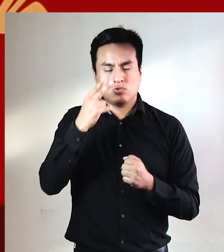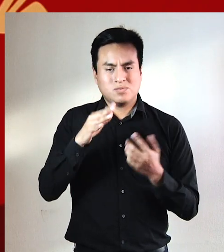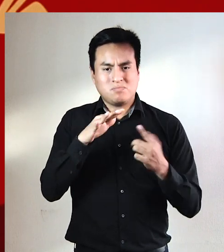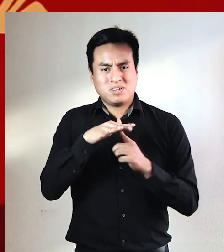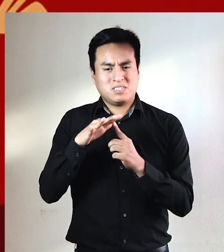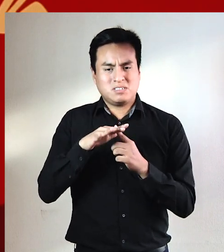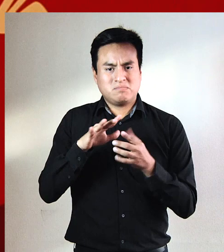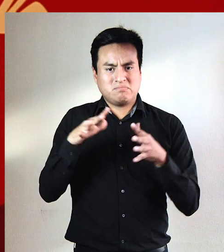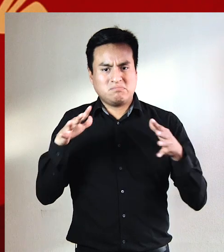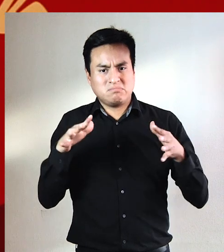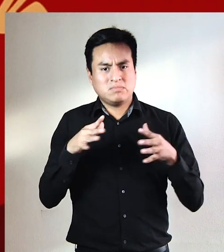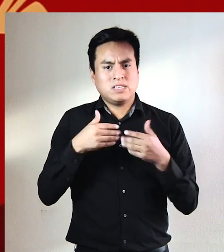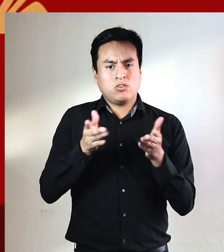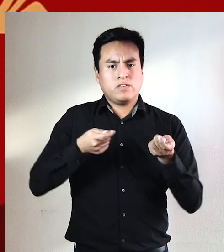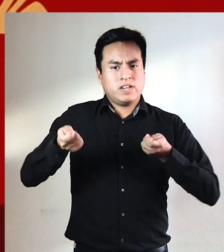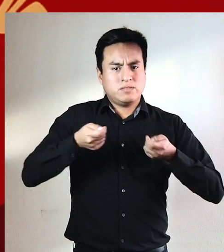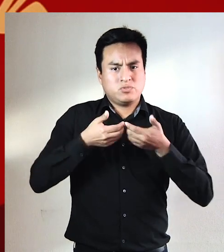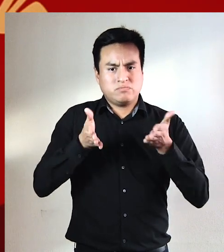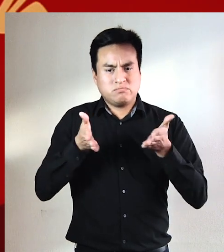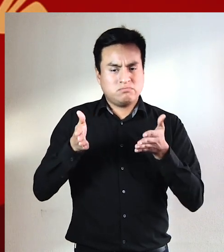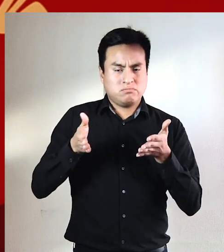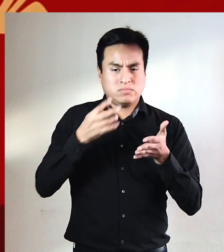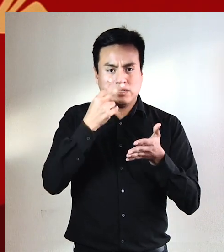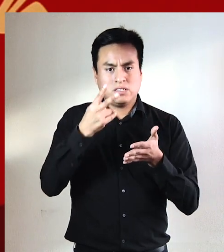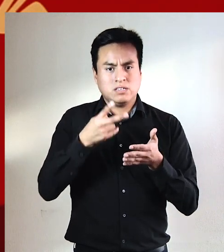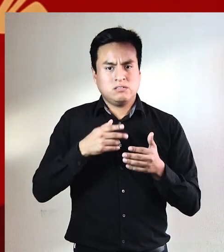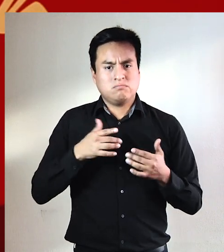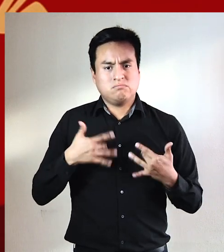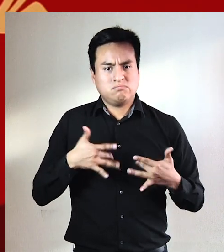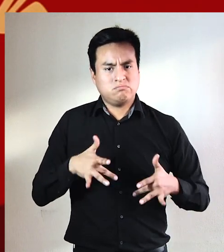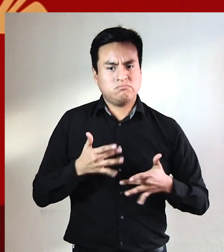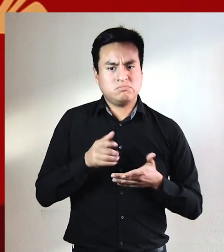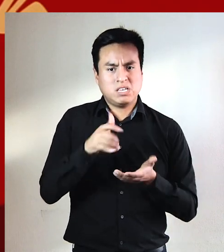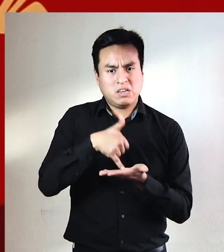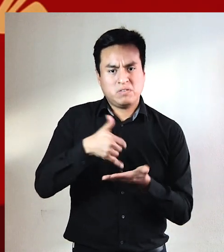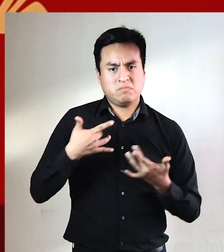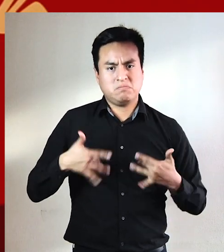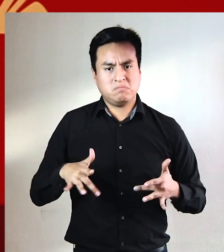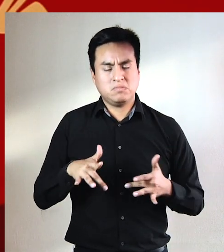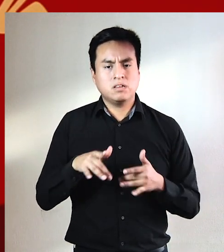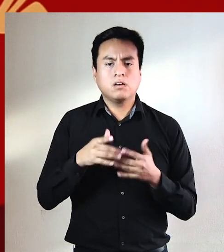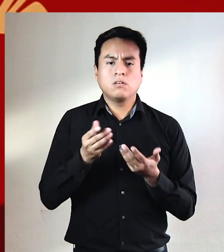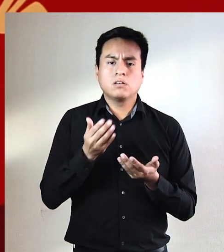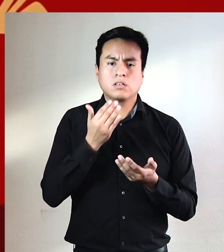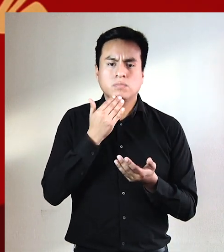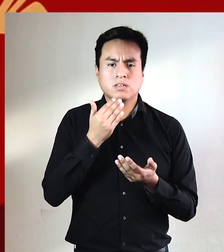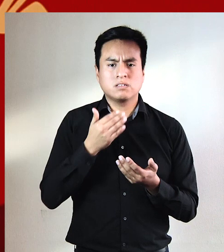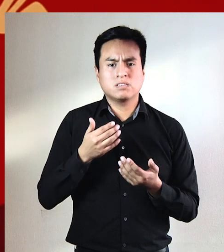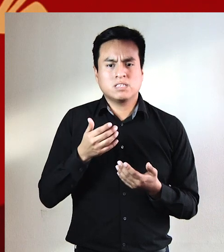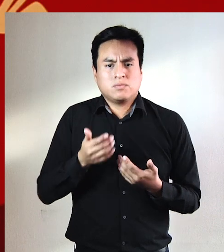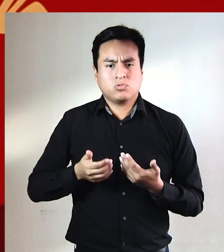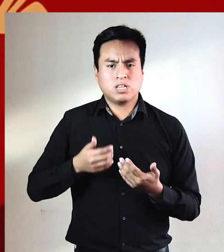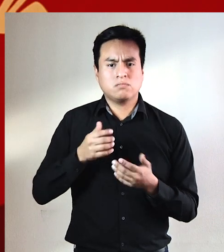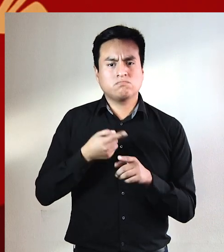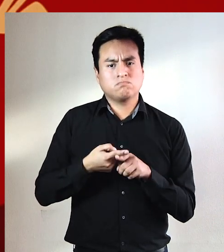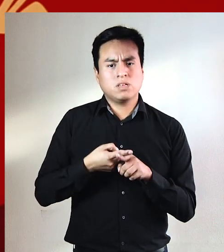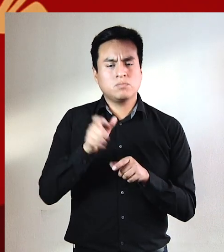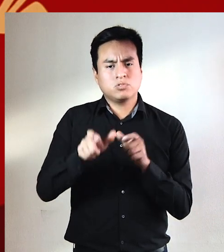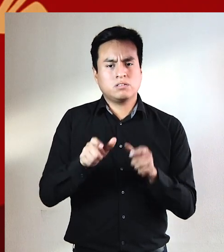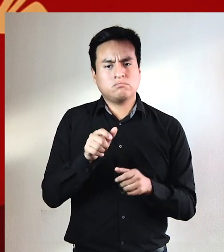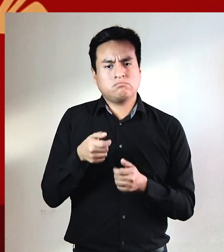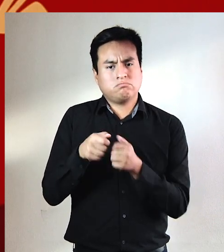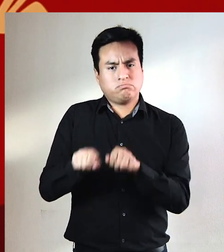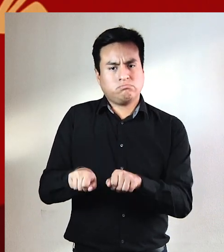surgir así un país atomizado por el neoliberalismo, insolidario con los más débiles, en muchos aspectos, después está con los más